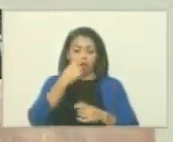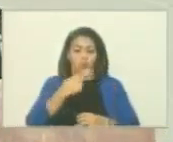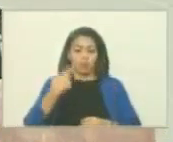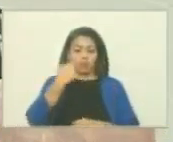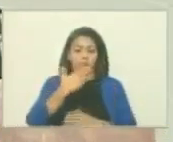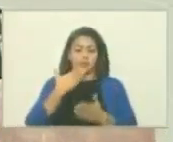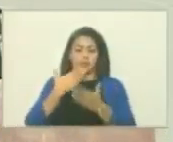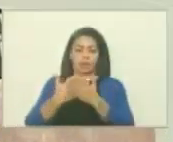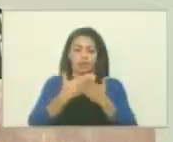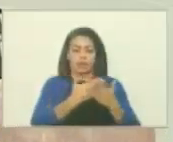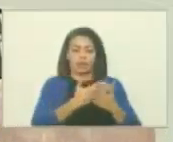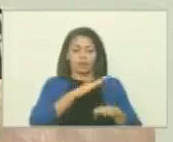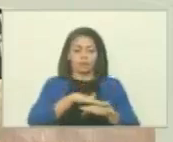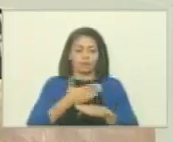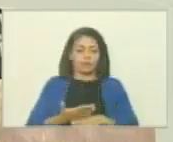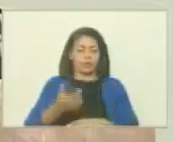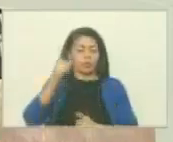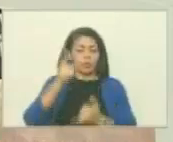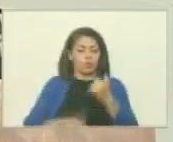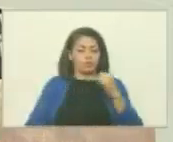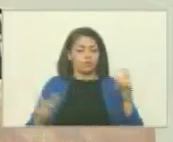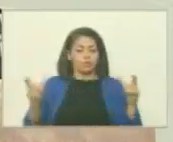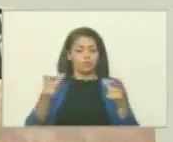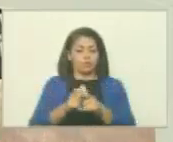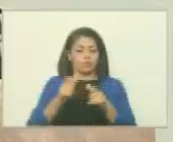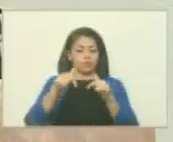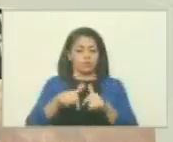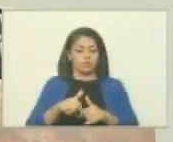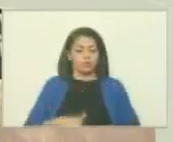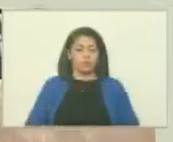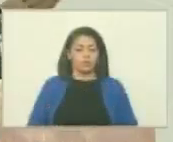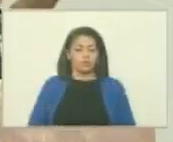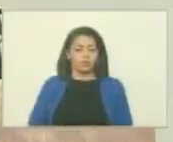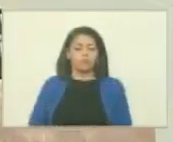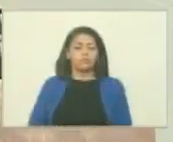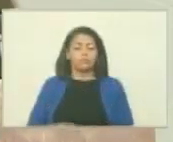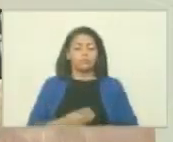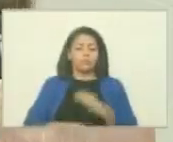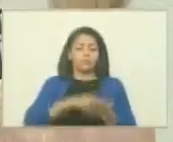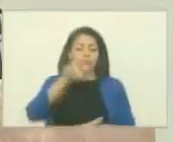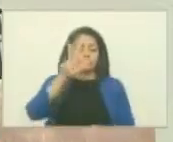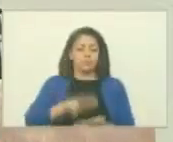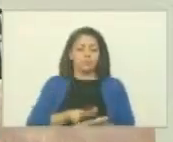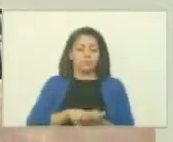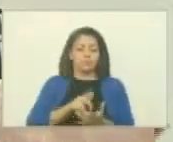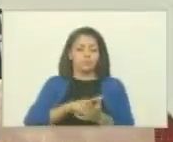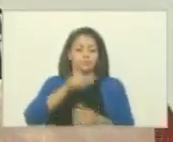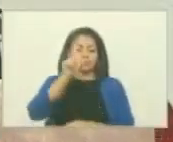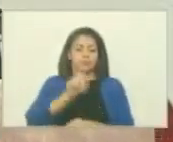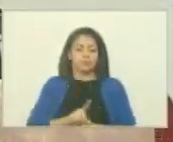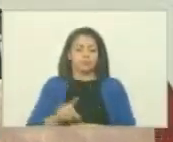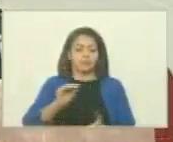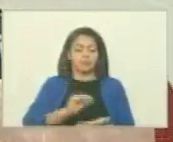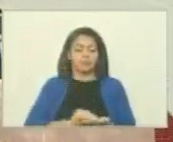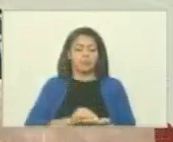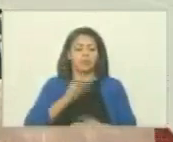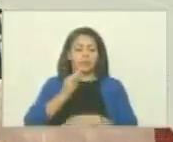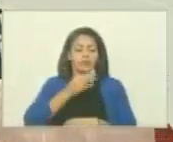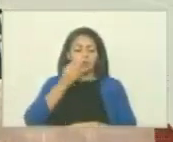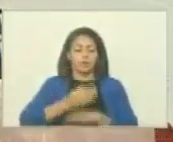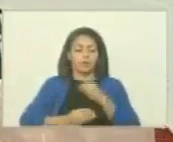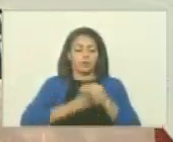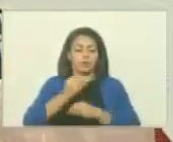agradezco que en la última sesión o en las últimas sesiones se haya aprobado por unanimidad la ratificación